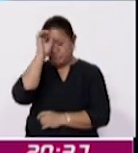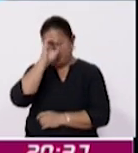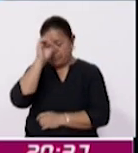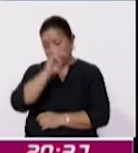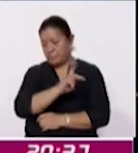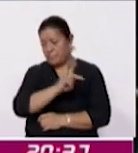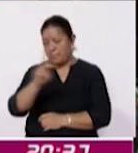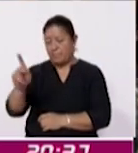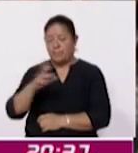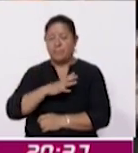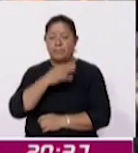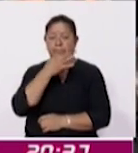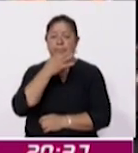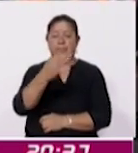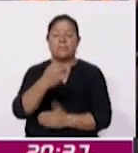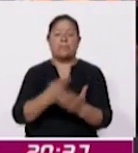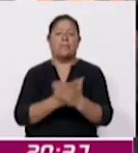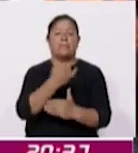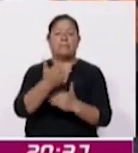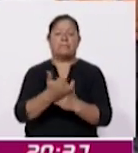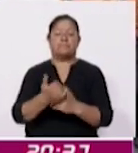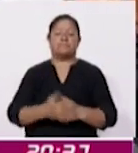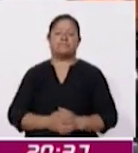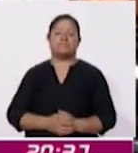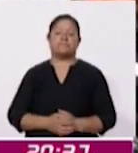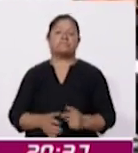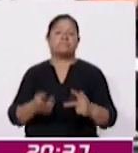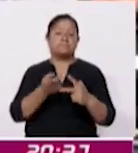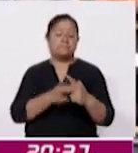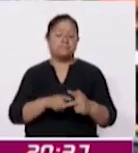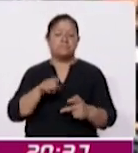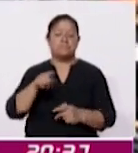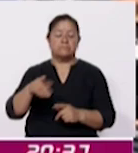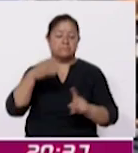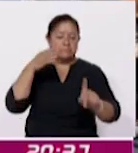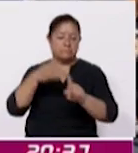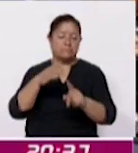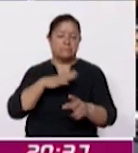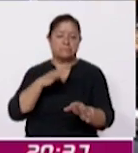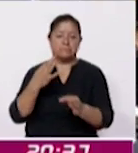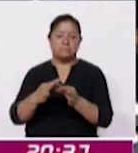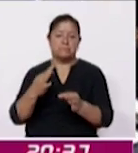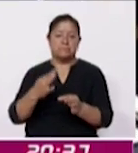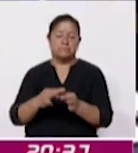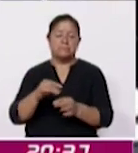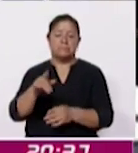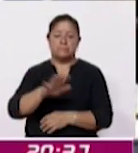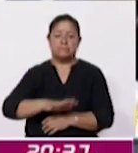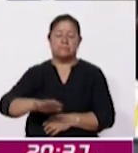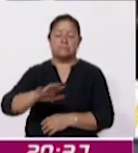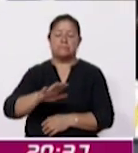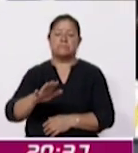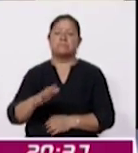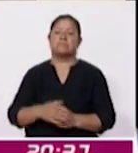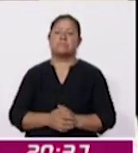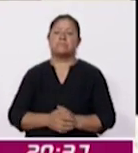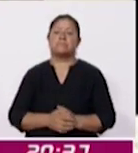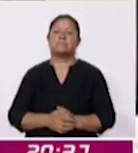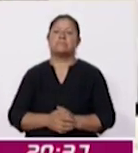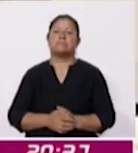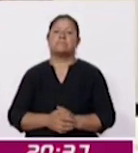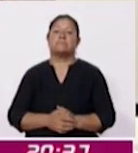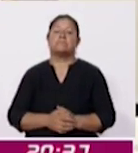la definición de proyectos de iniciativas enfocadas al cumplimiento de las metas de mitigación y